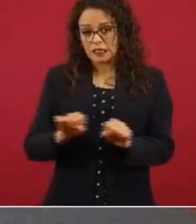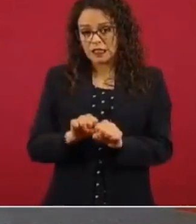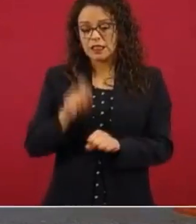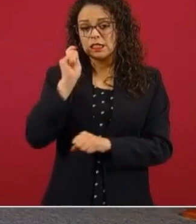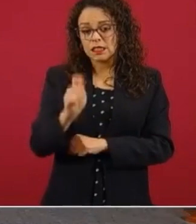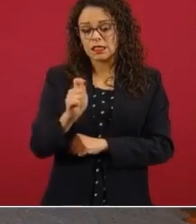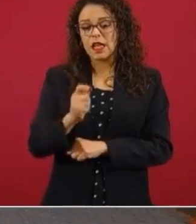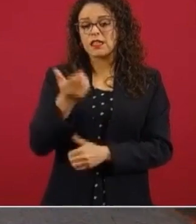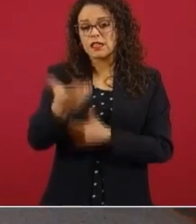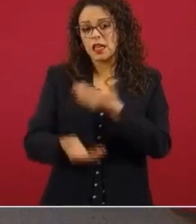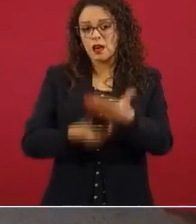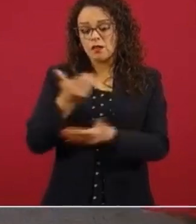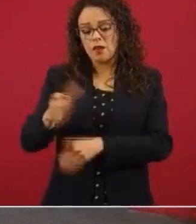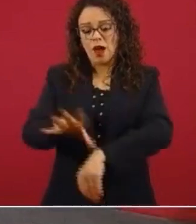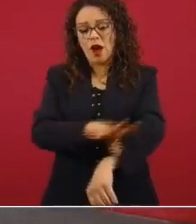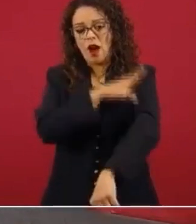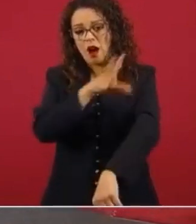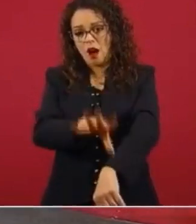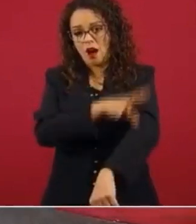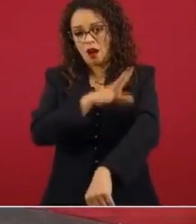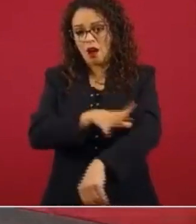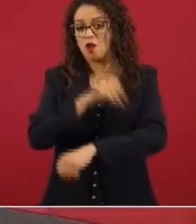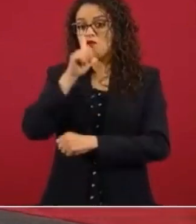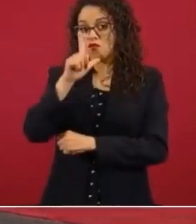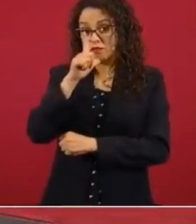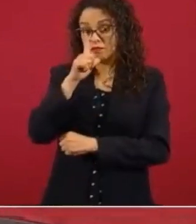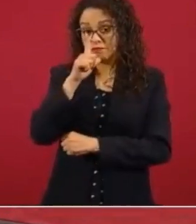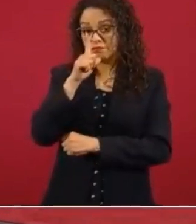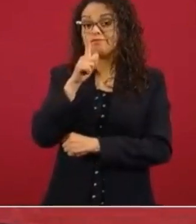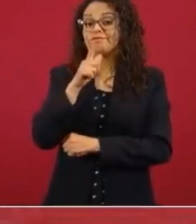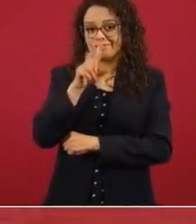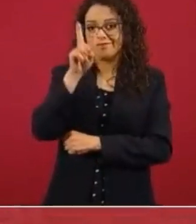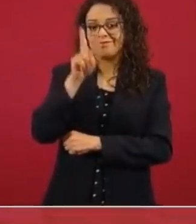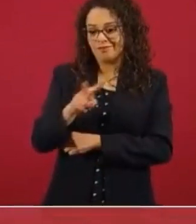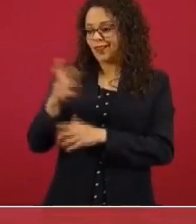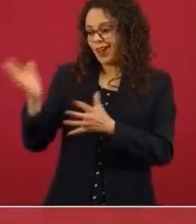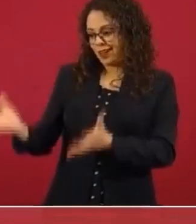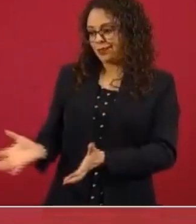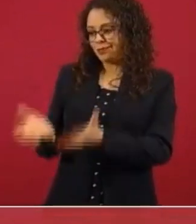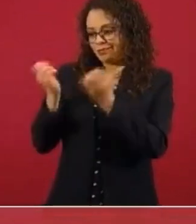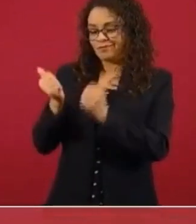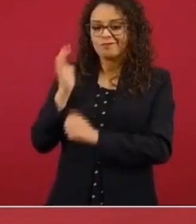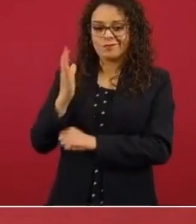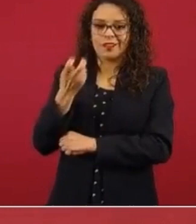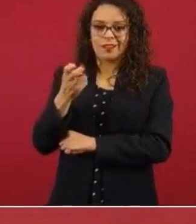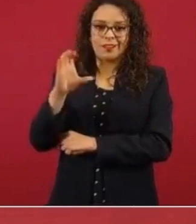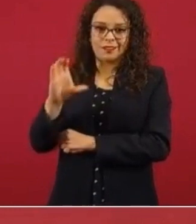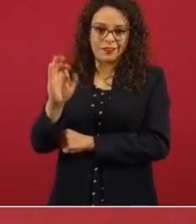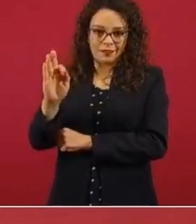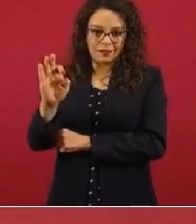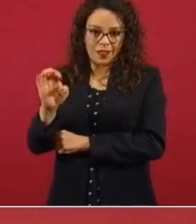está rescatando a la Comisión Federal de Electricidad. Claro, cuando pasen estas cosas,